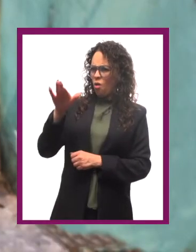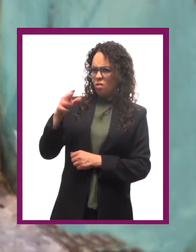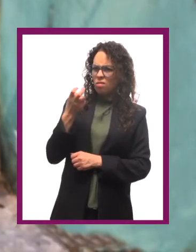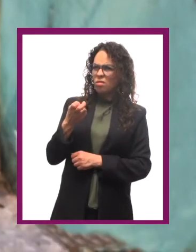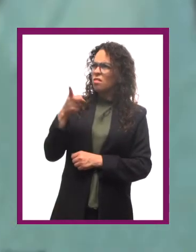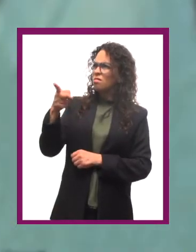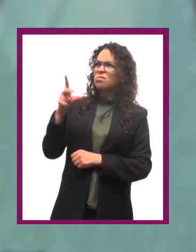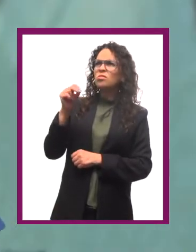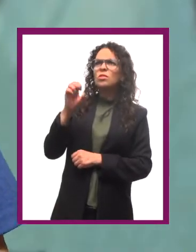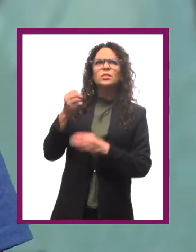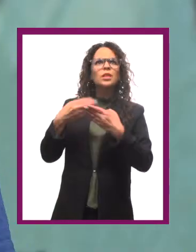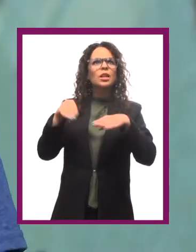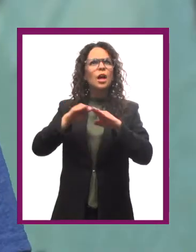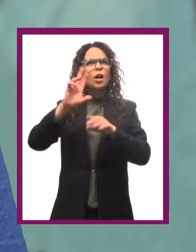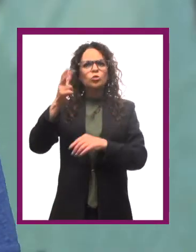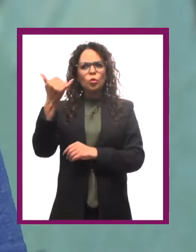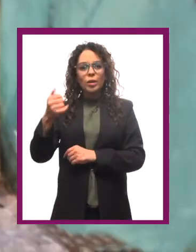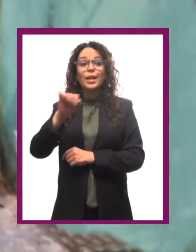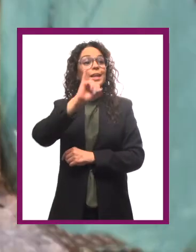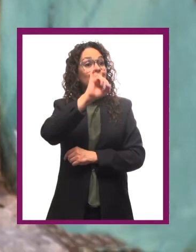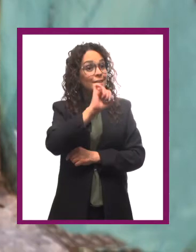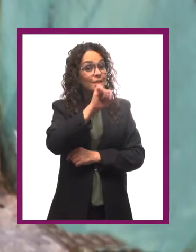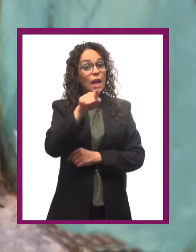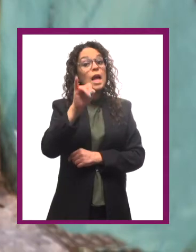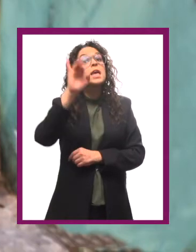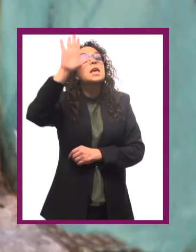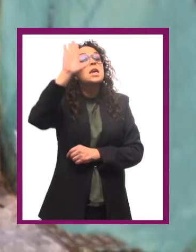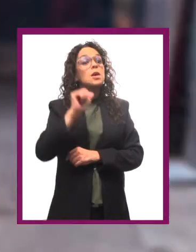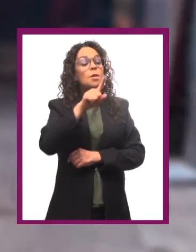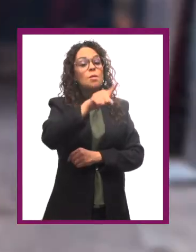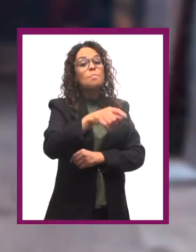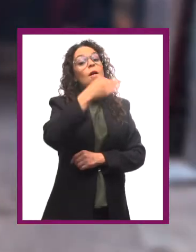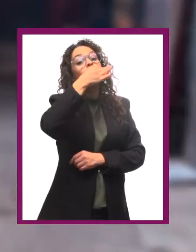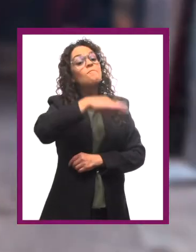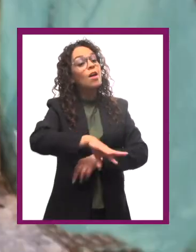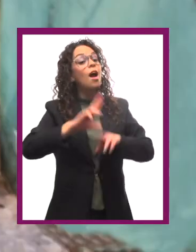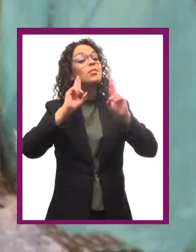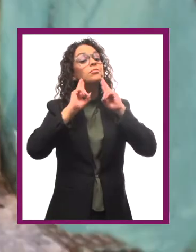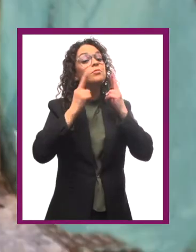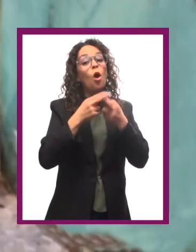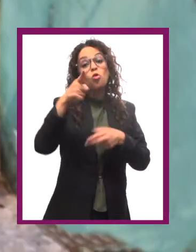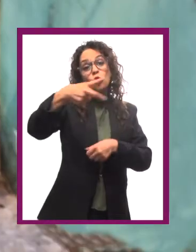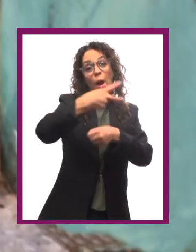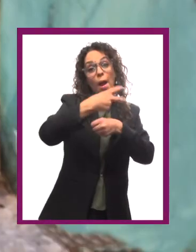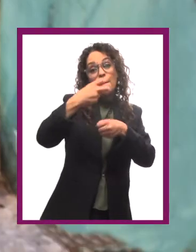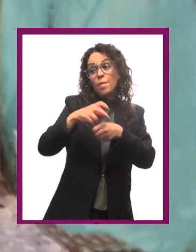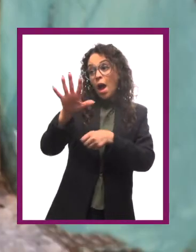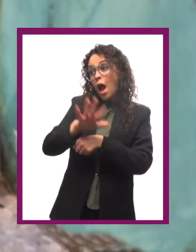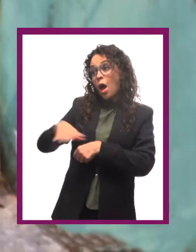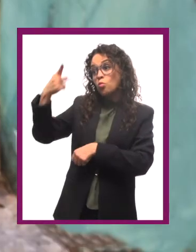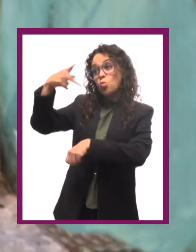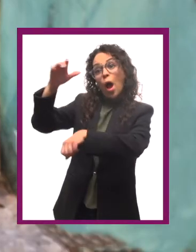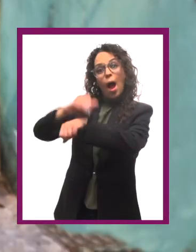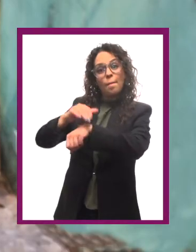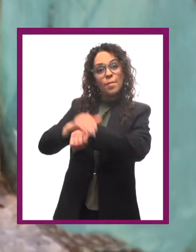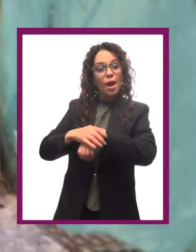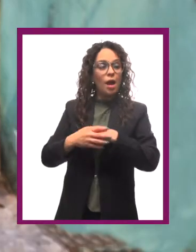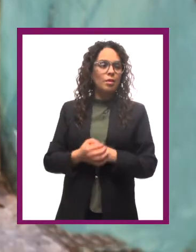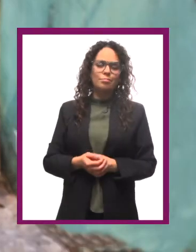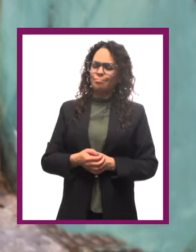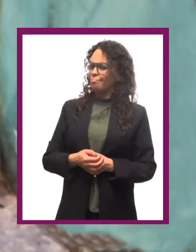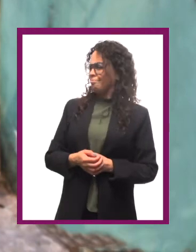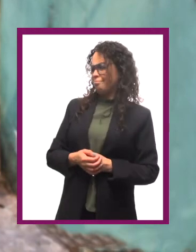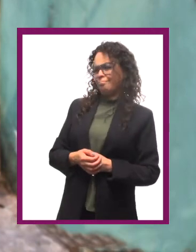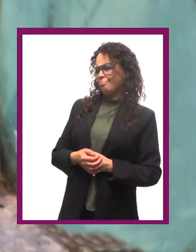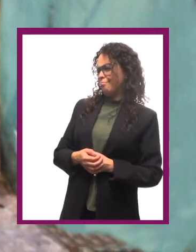oye ¿no es esta la casa de Chuy? sí donde iba a ser la reunión a la que ibas a invitar a todas tus